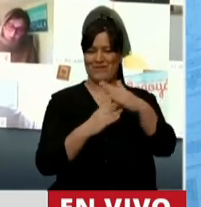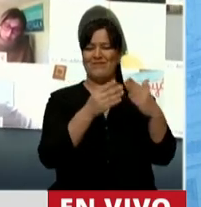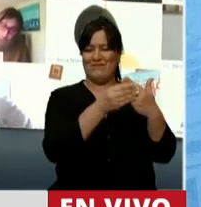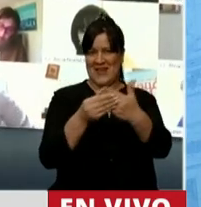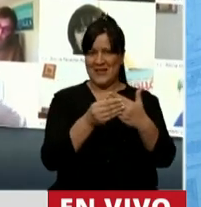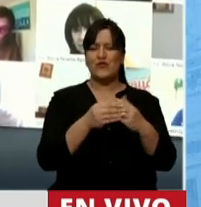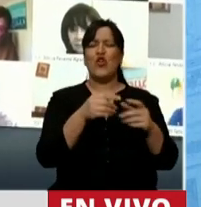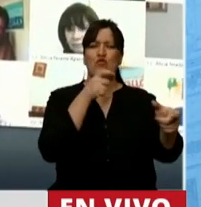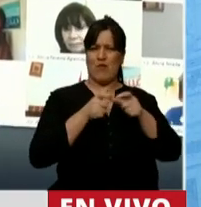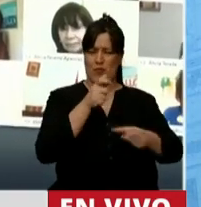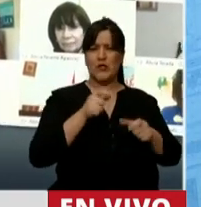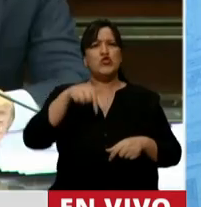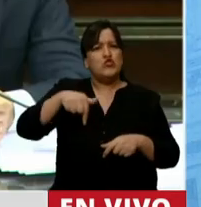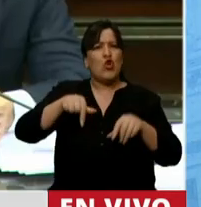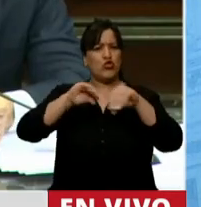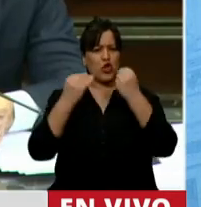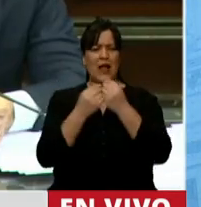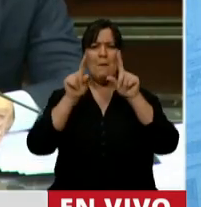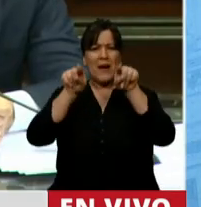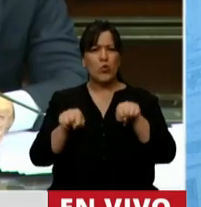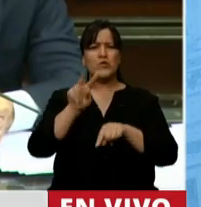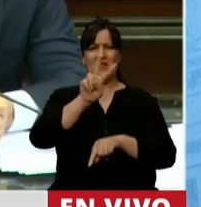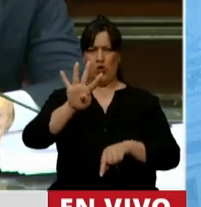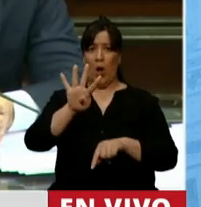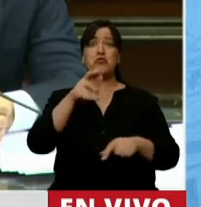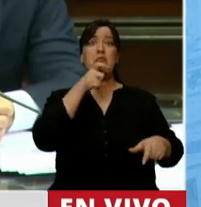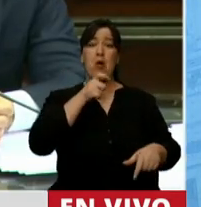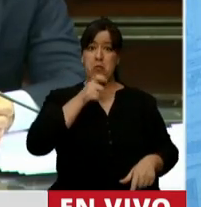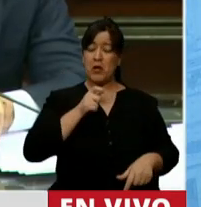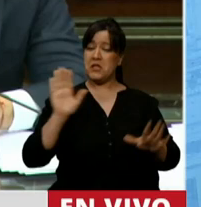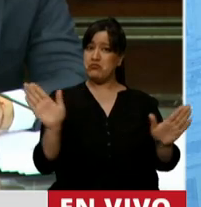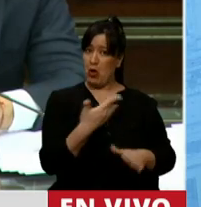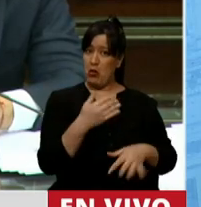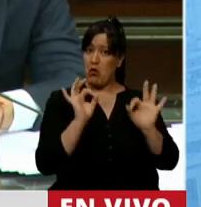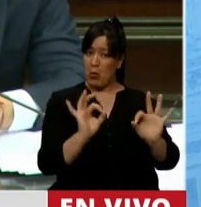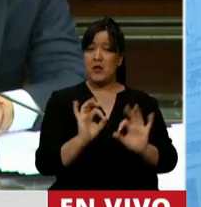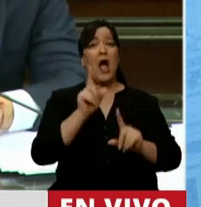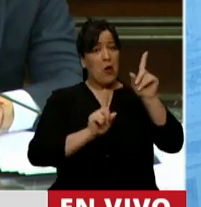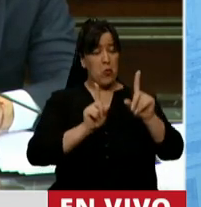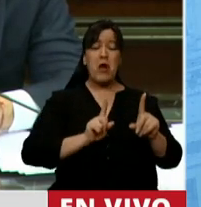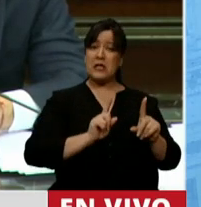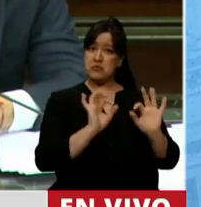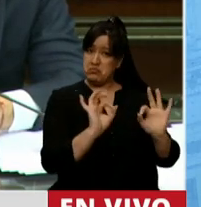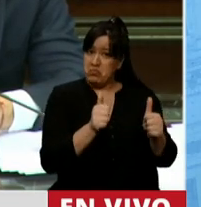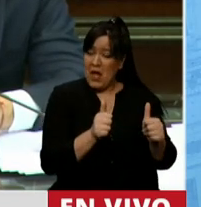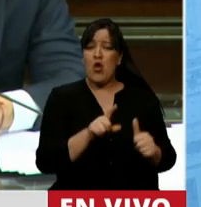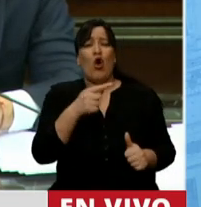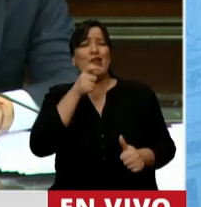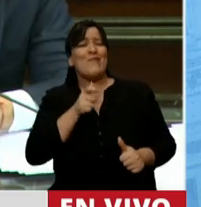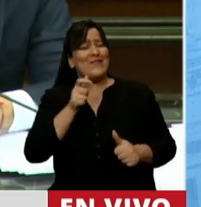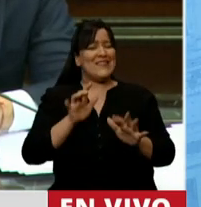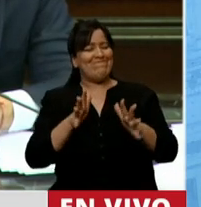respuestas, yo hice 24 preguntas, las contestó todas, algunas me satisfacieron, otras no,